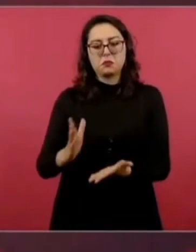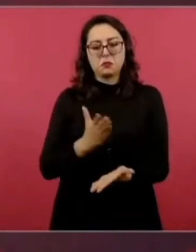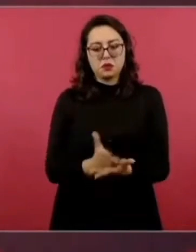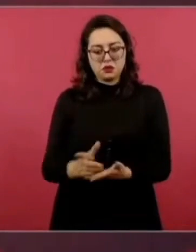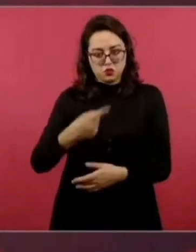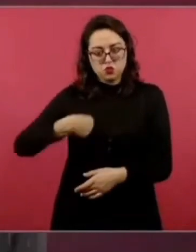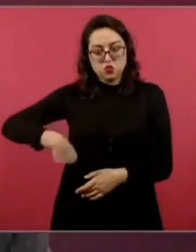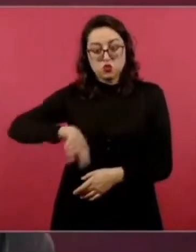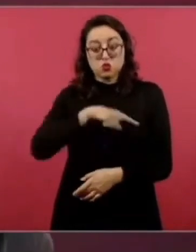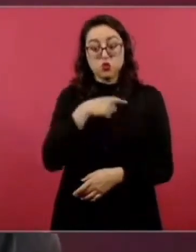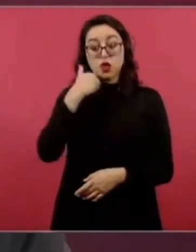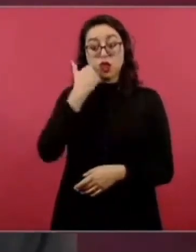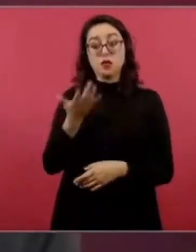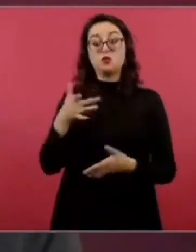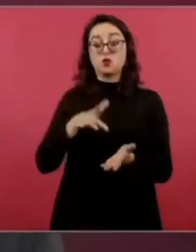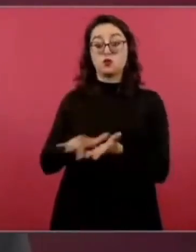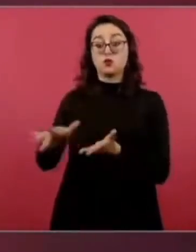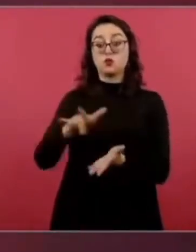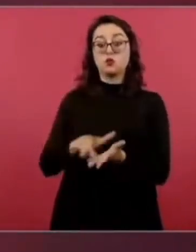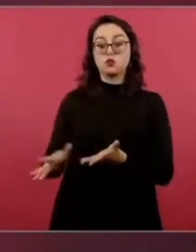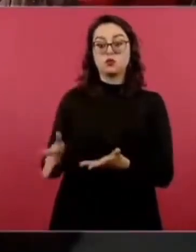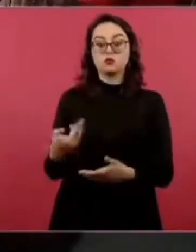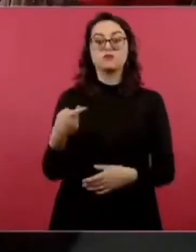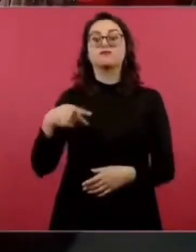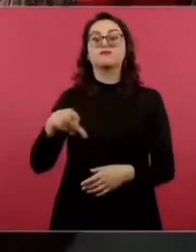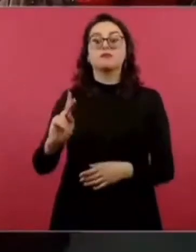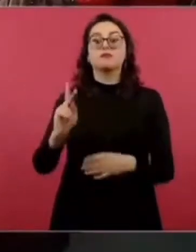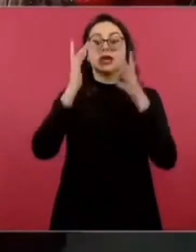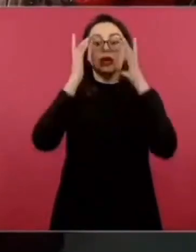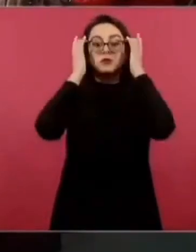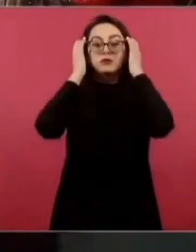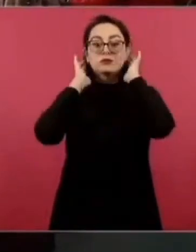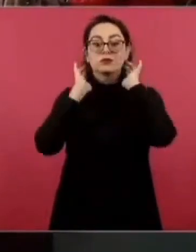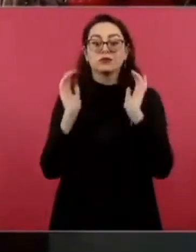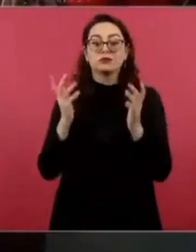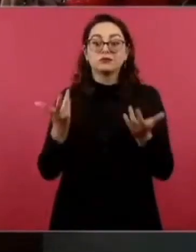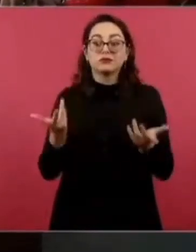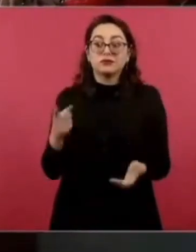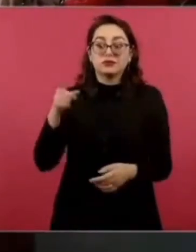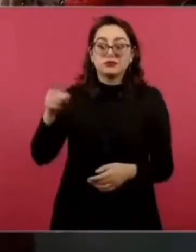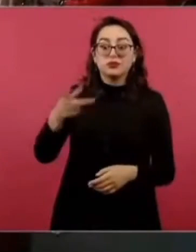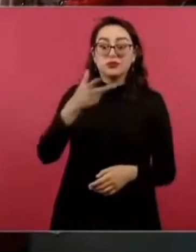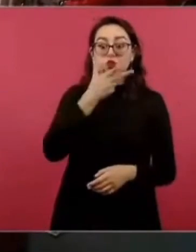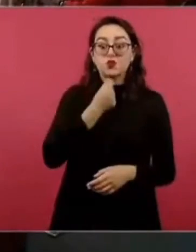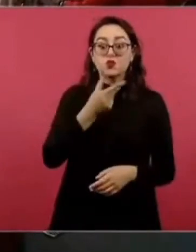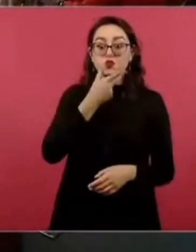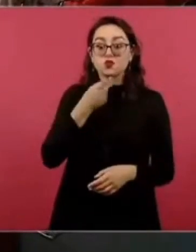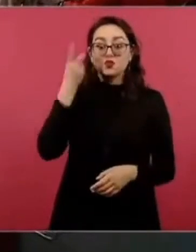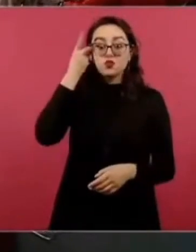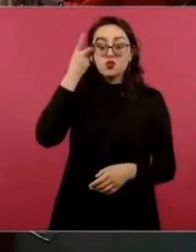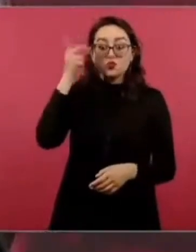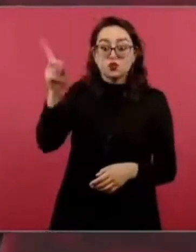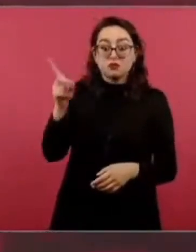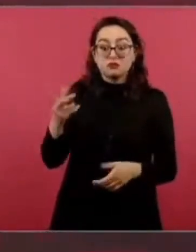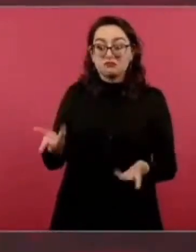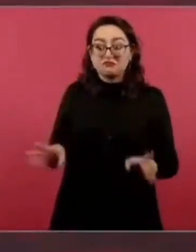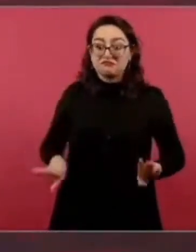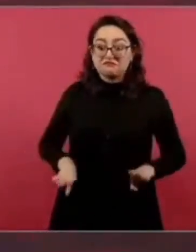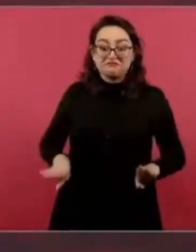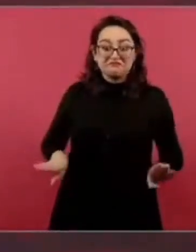pero va a depender mucho qué bien que sacas el tema de la actitud del señor Anzira.